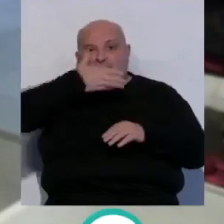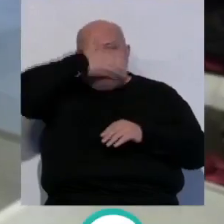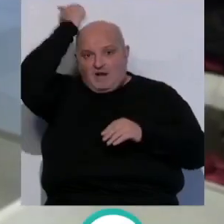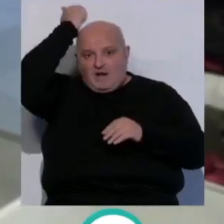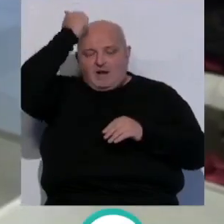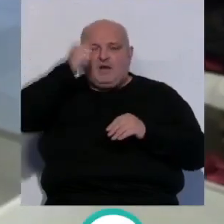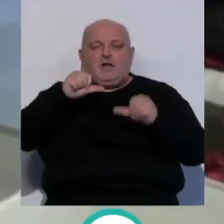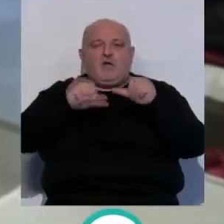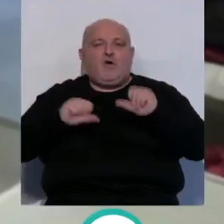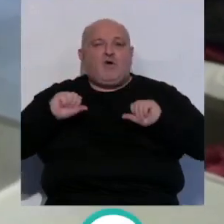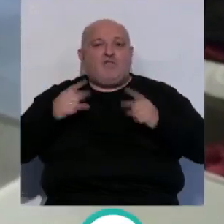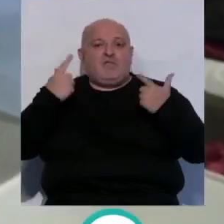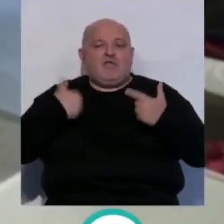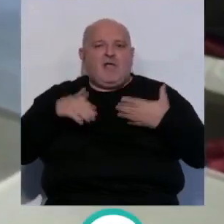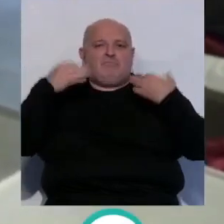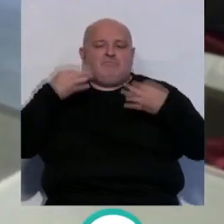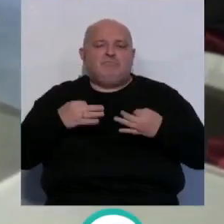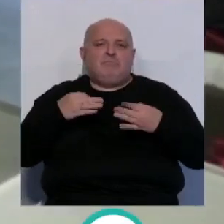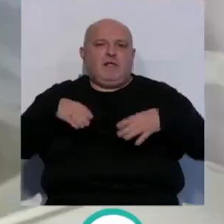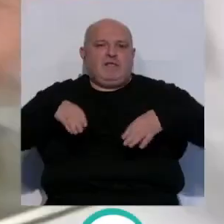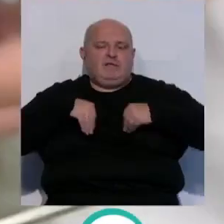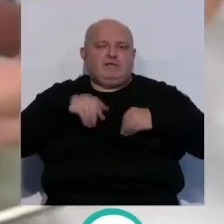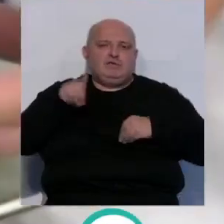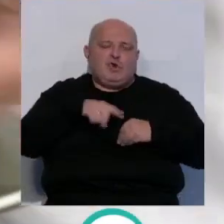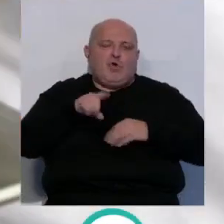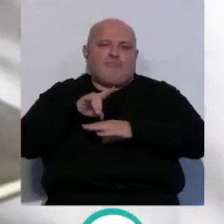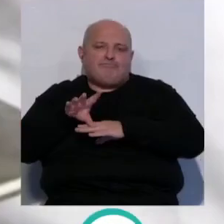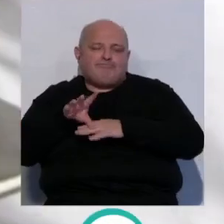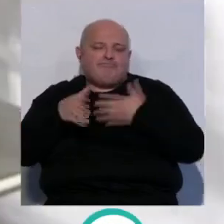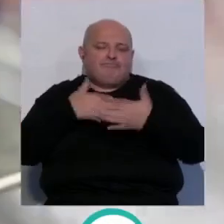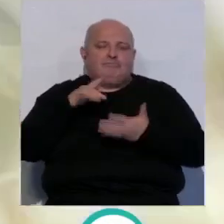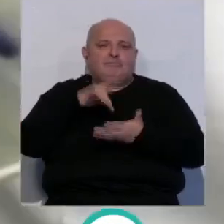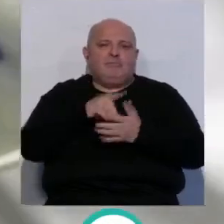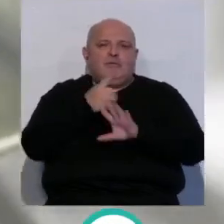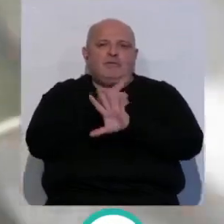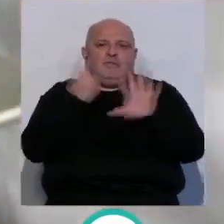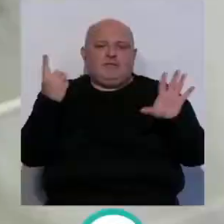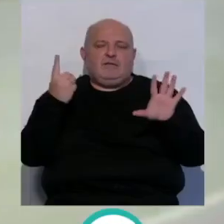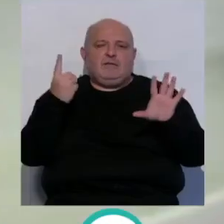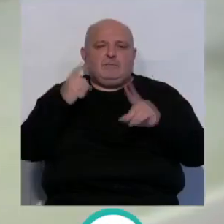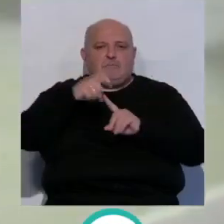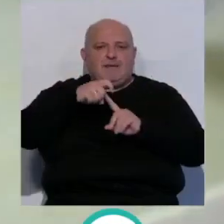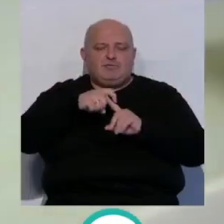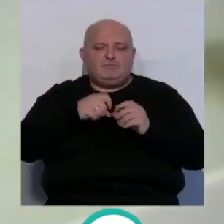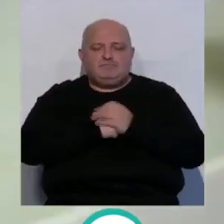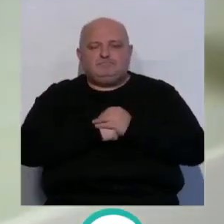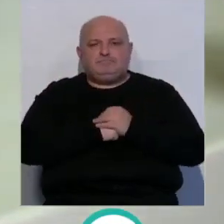y la relación definitiva de alumnado, admitido y no admitido, saldrá el 16 de mayo.